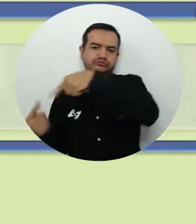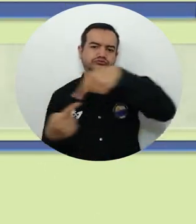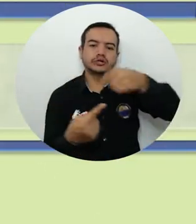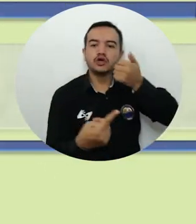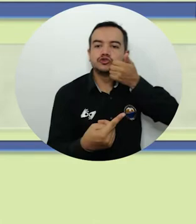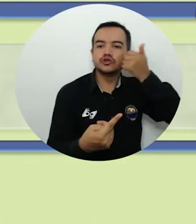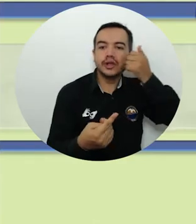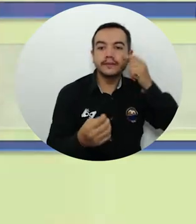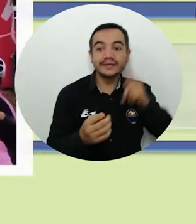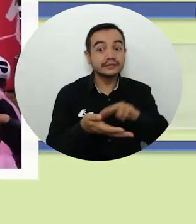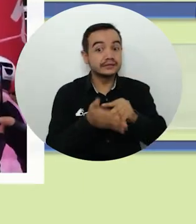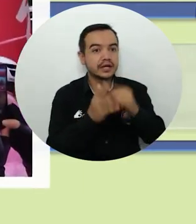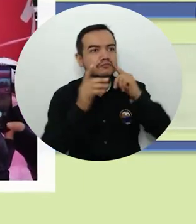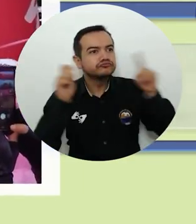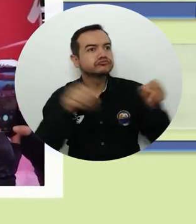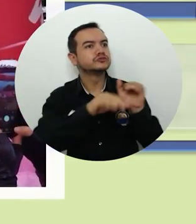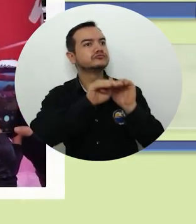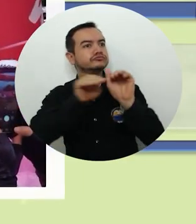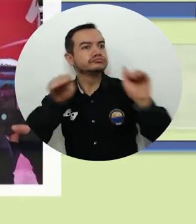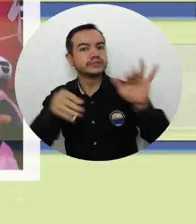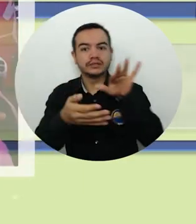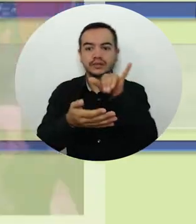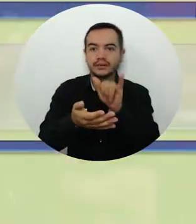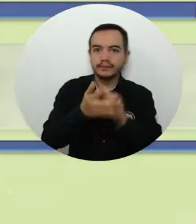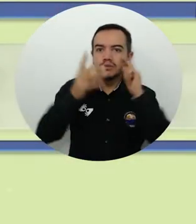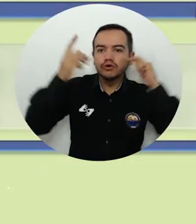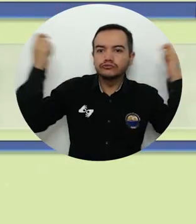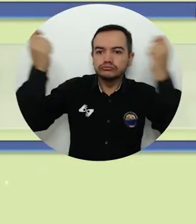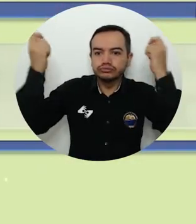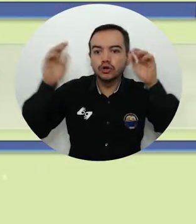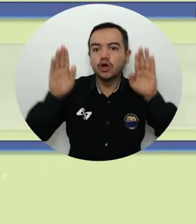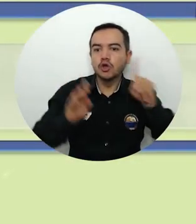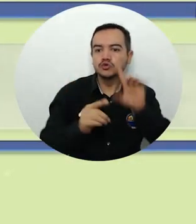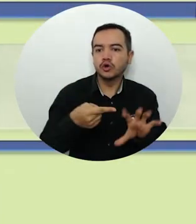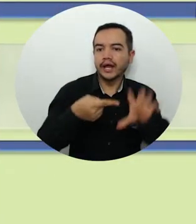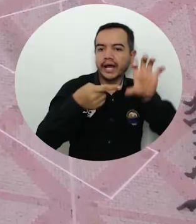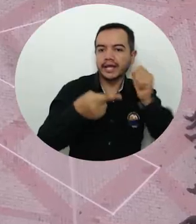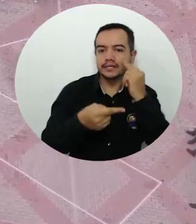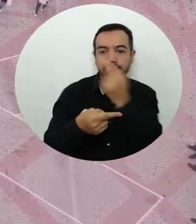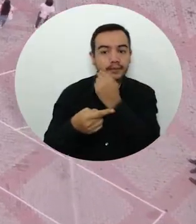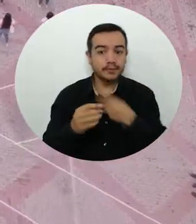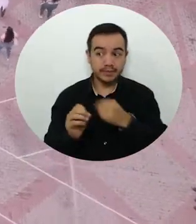detección temprana del cáncer de mama y homenajear a las mujeres que han batallado con esta enfermedad.